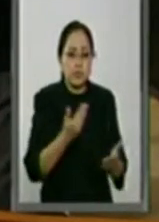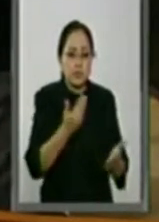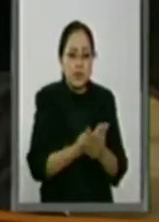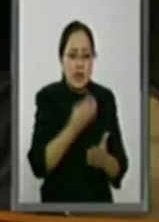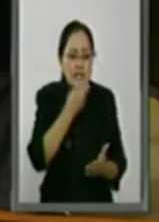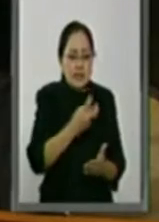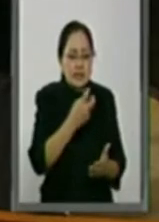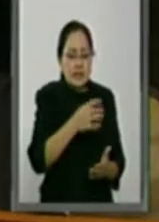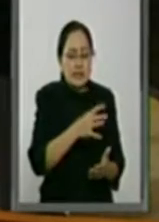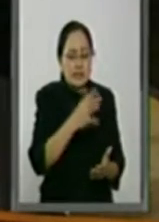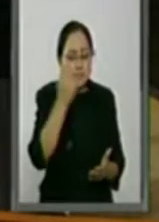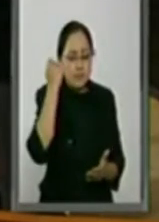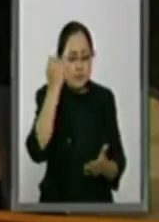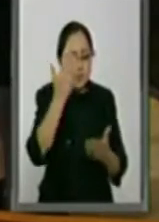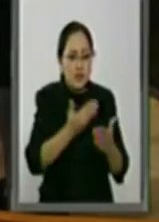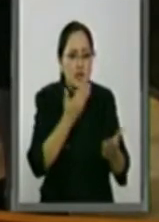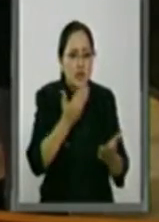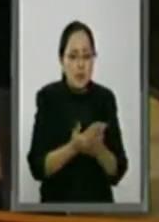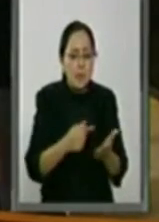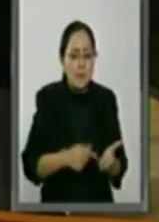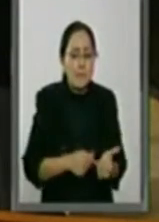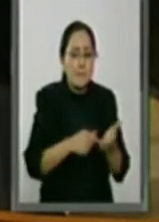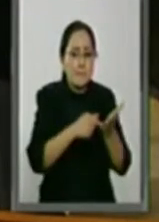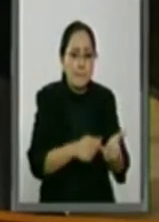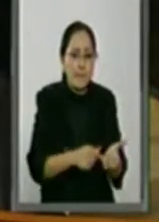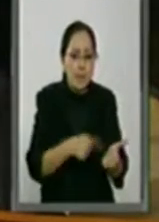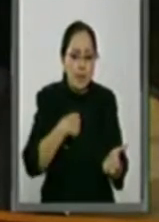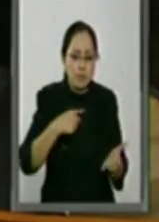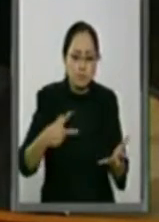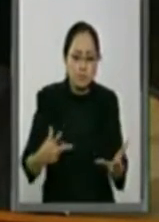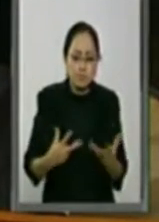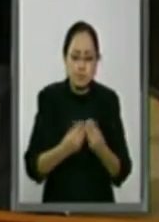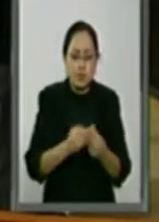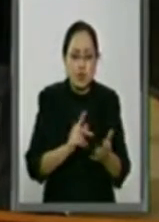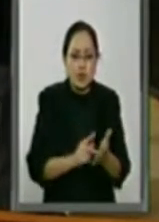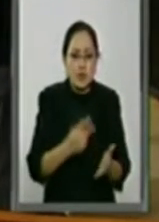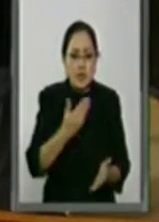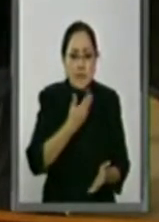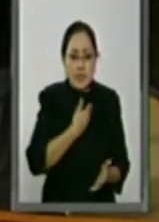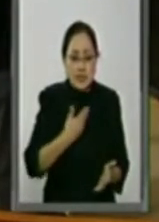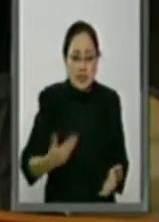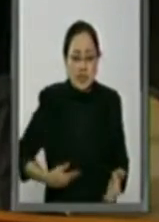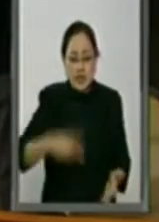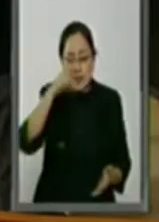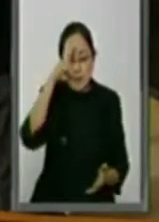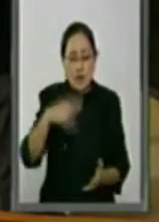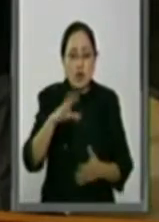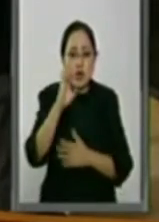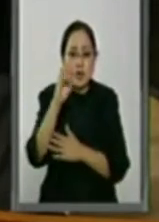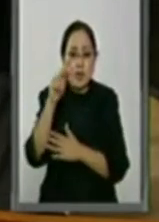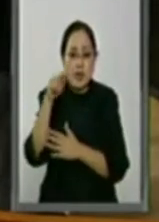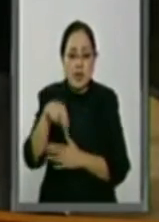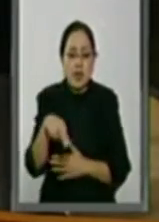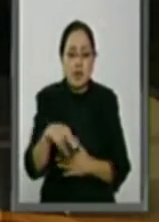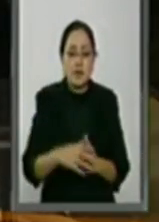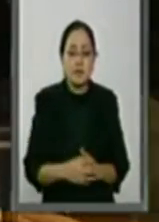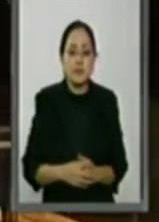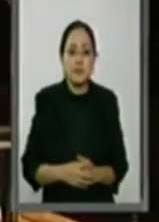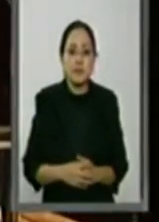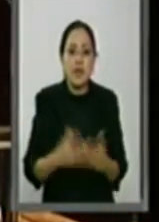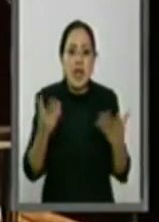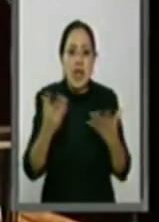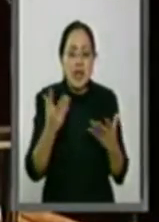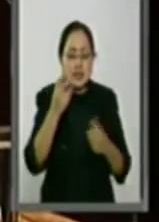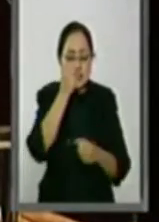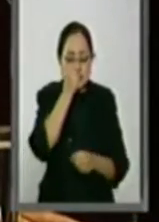minuta de la iniciativa presentada, lo reitero, por el presidente de México, Enrique Peña Nieto, que crea la